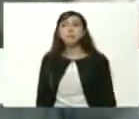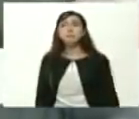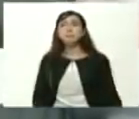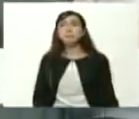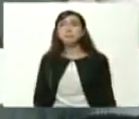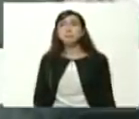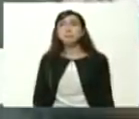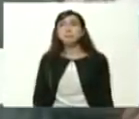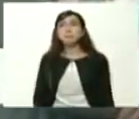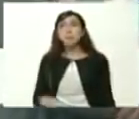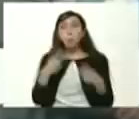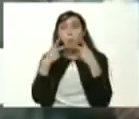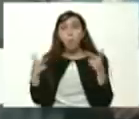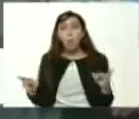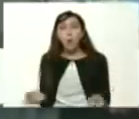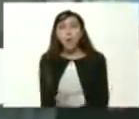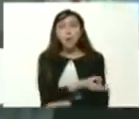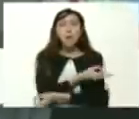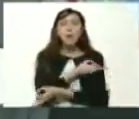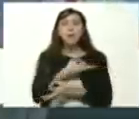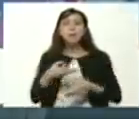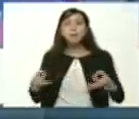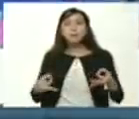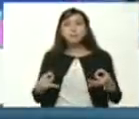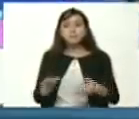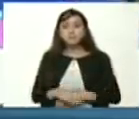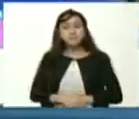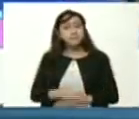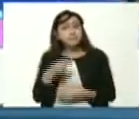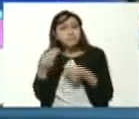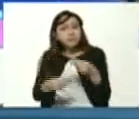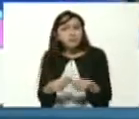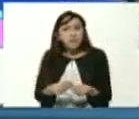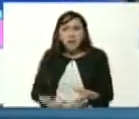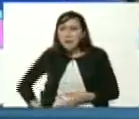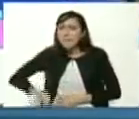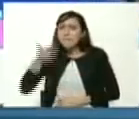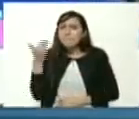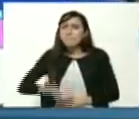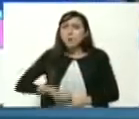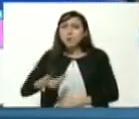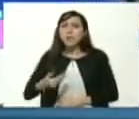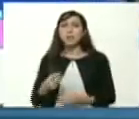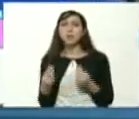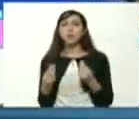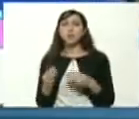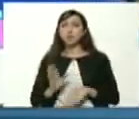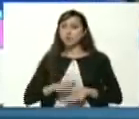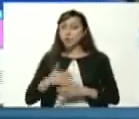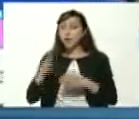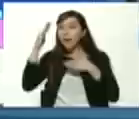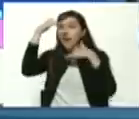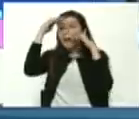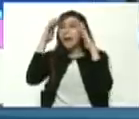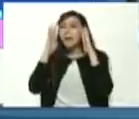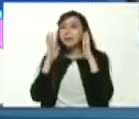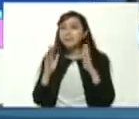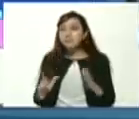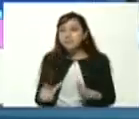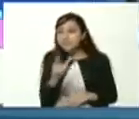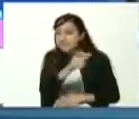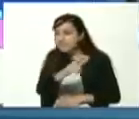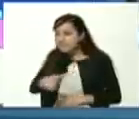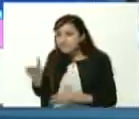pública y de calidad es algo demasiado importante atención bachilleres de la